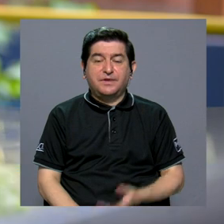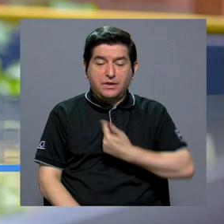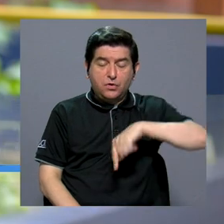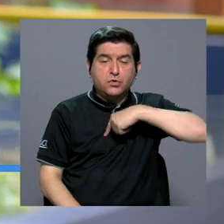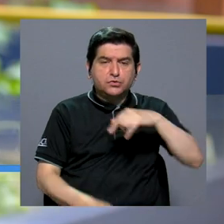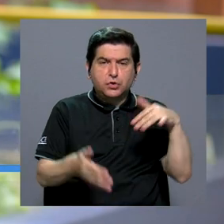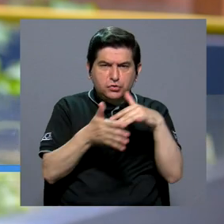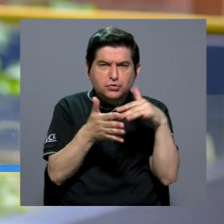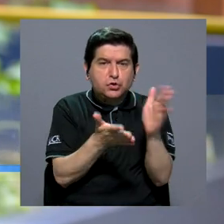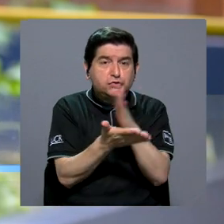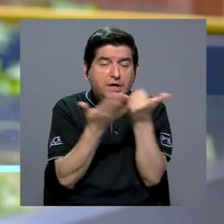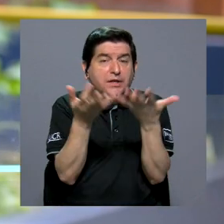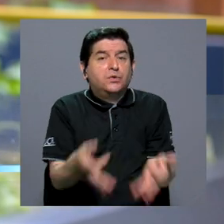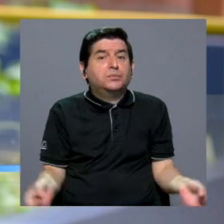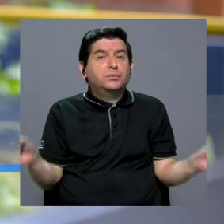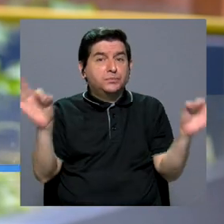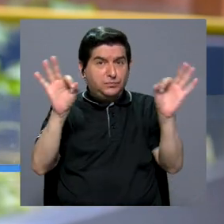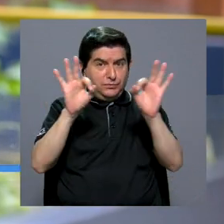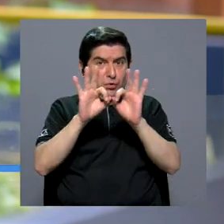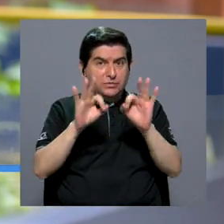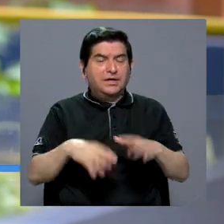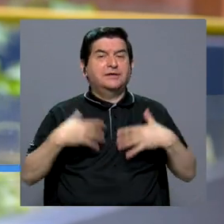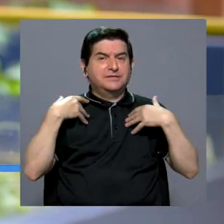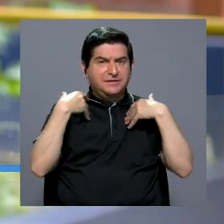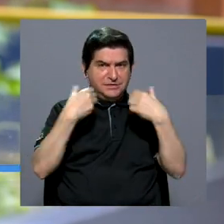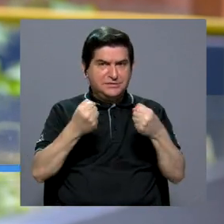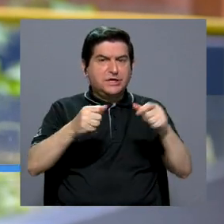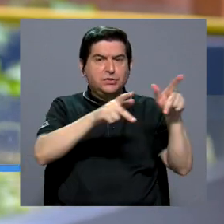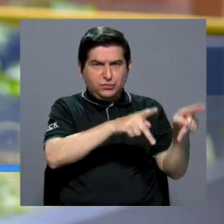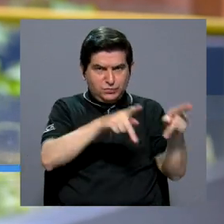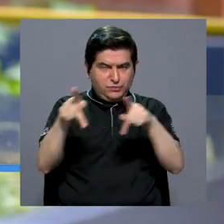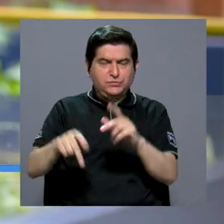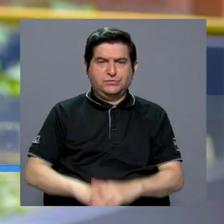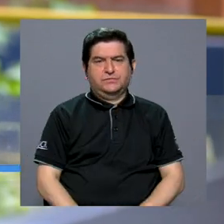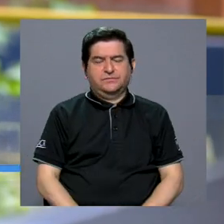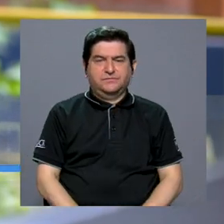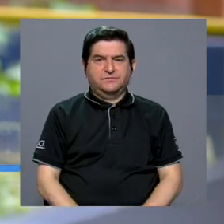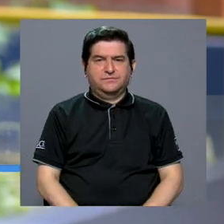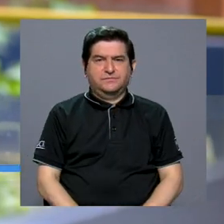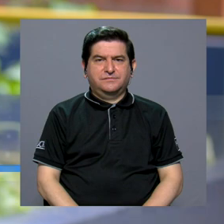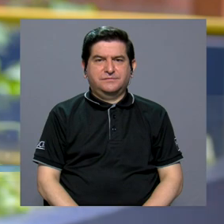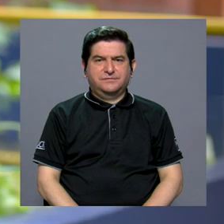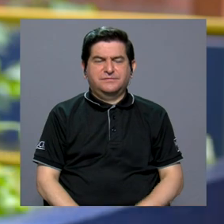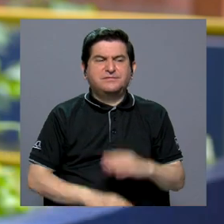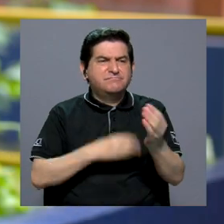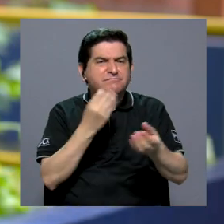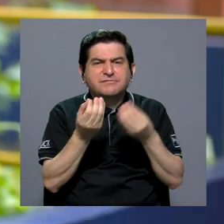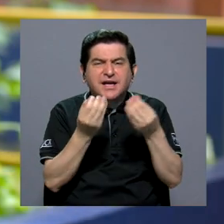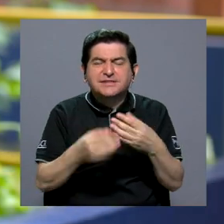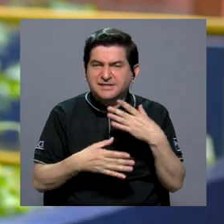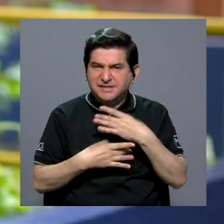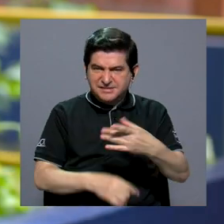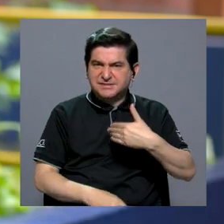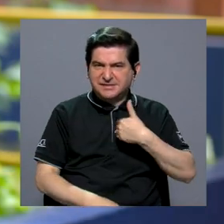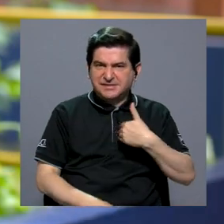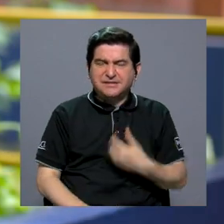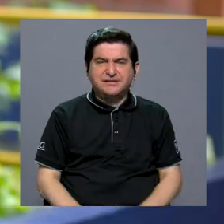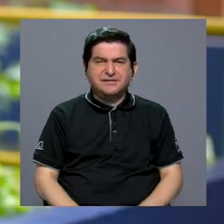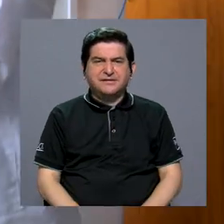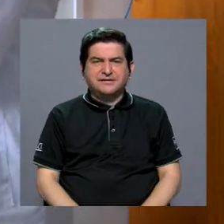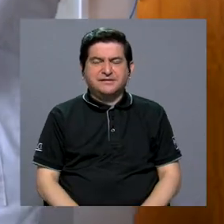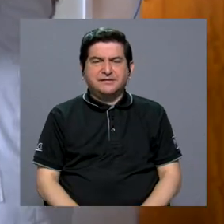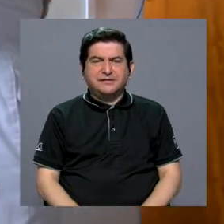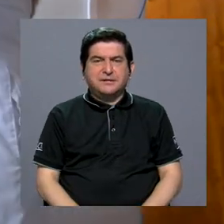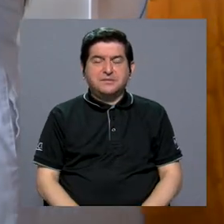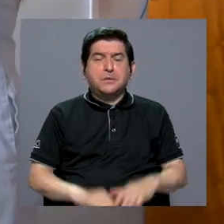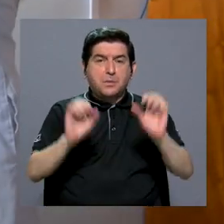estamos estudiando algo importante para la salud de las personas. Y lo que pueden hacer, si están interesados,